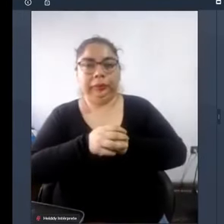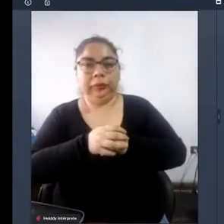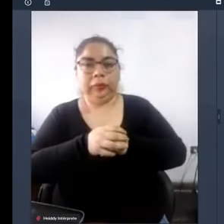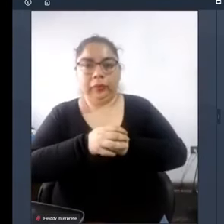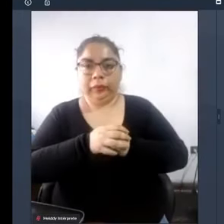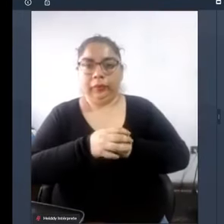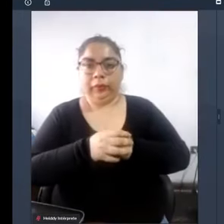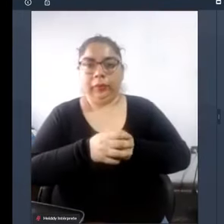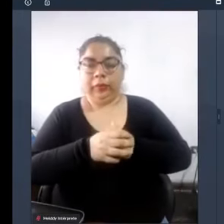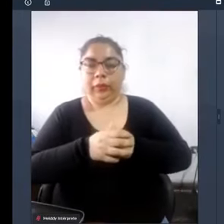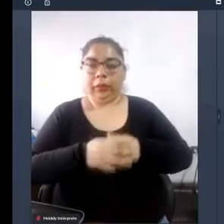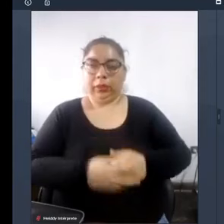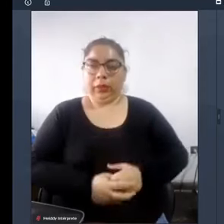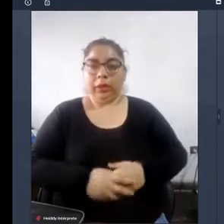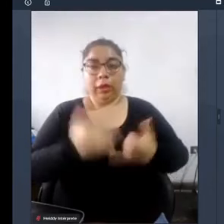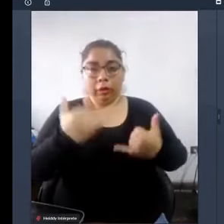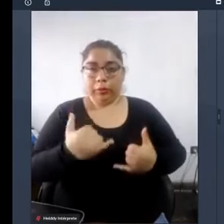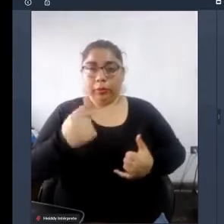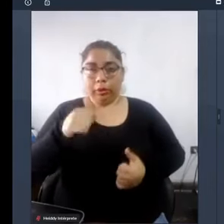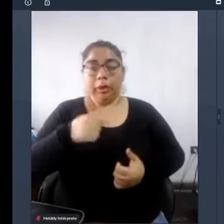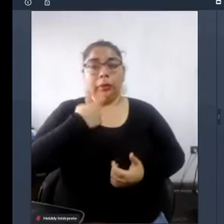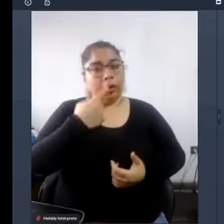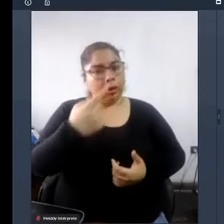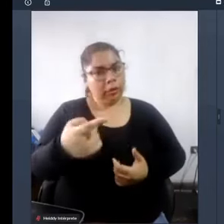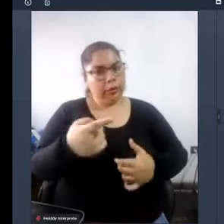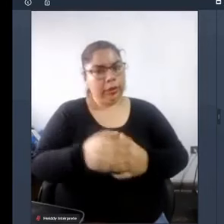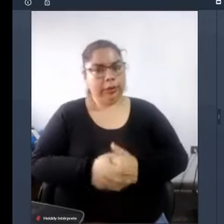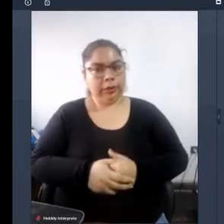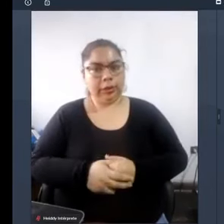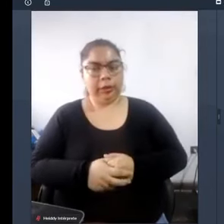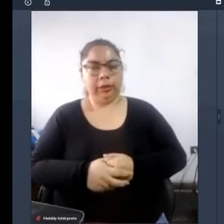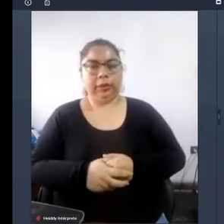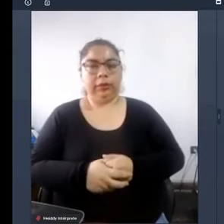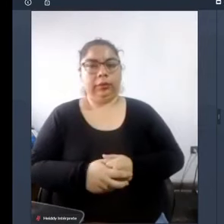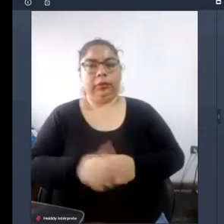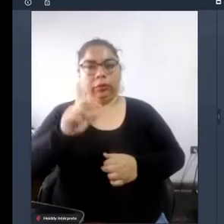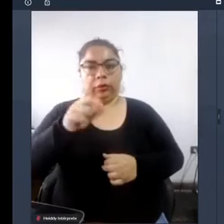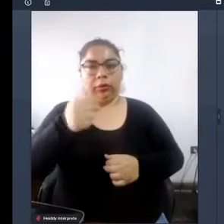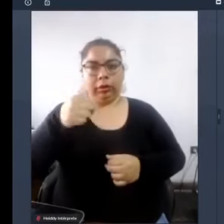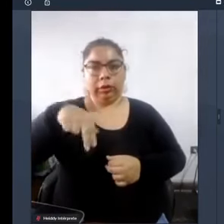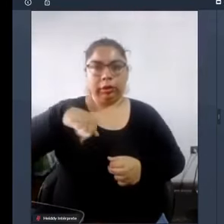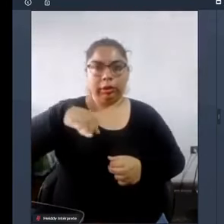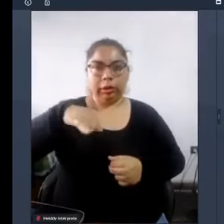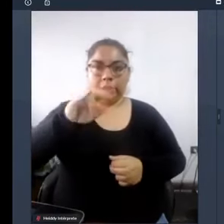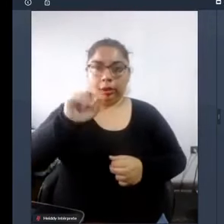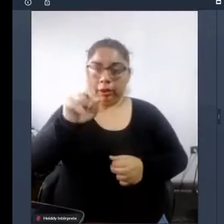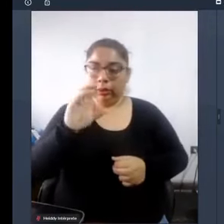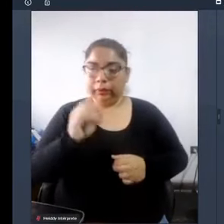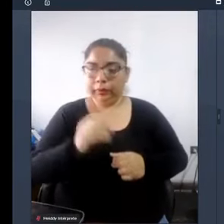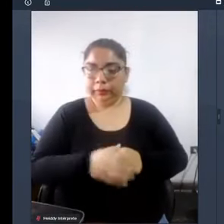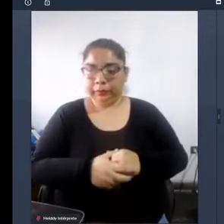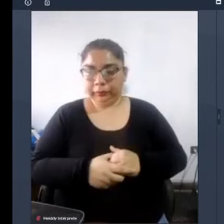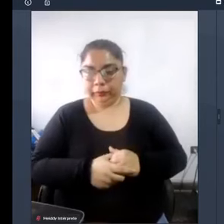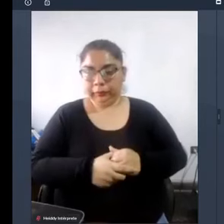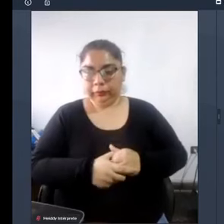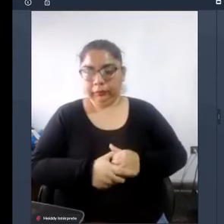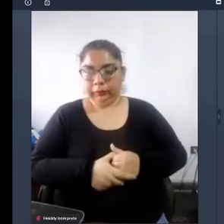y como bien lo acaba de decir don Danilo Moyasevich deberíamos